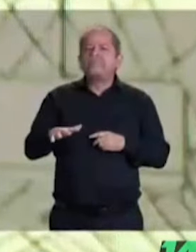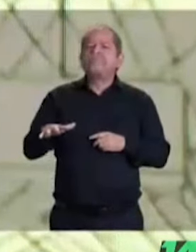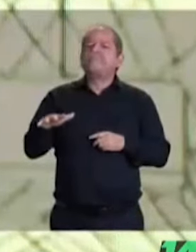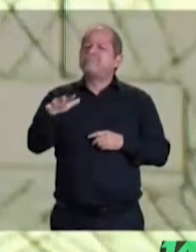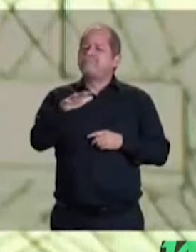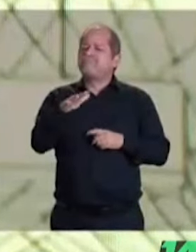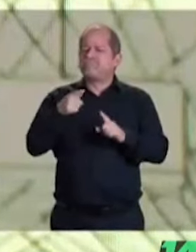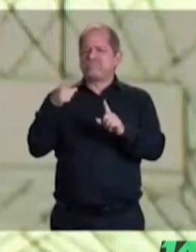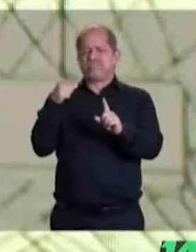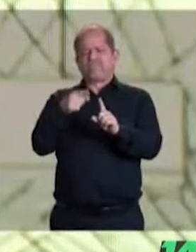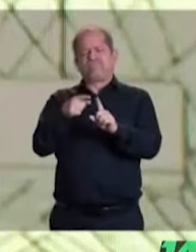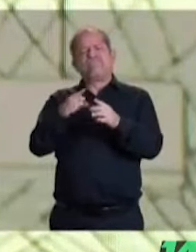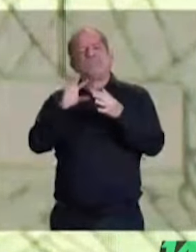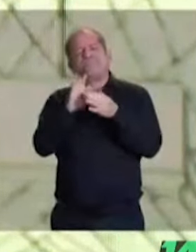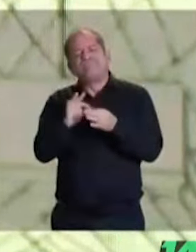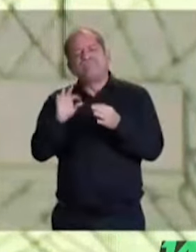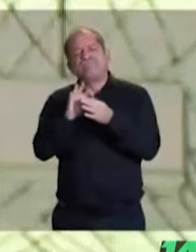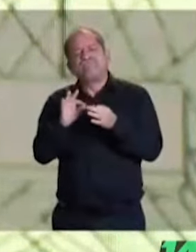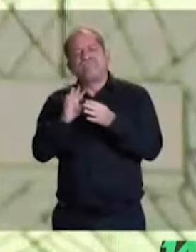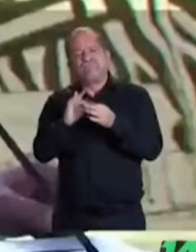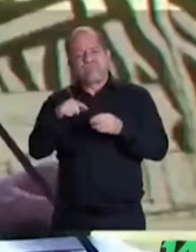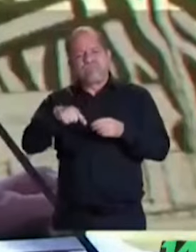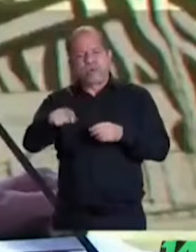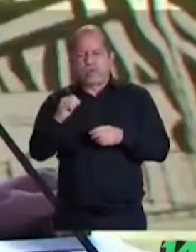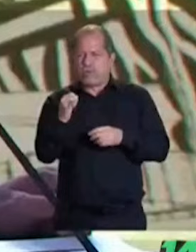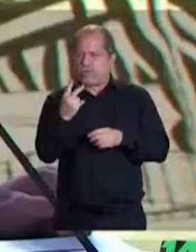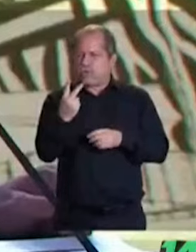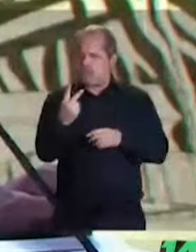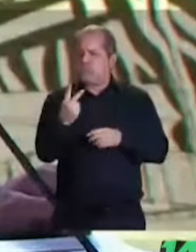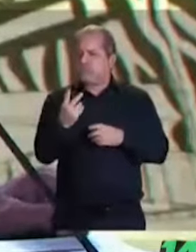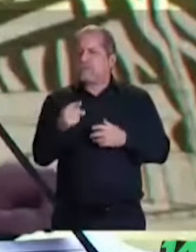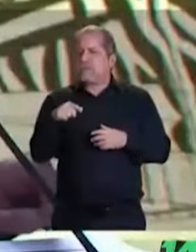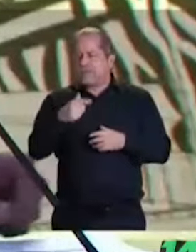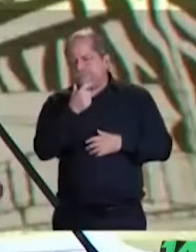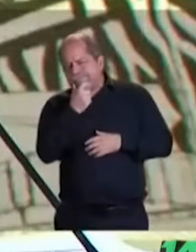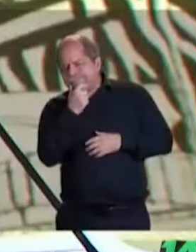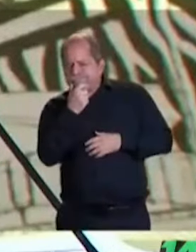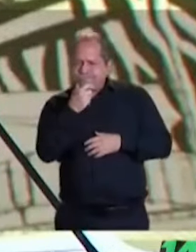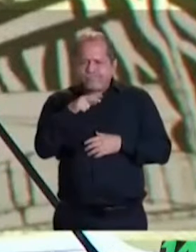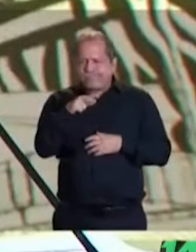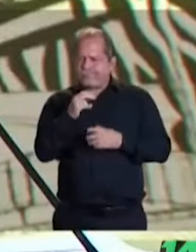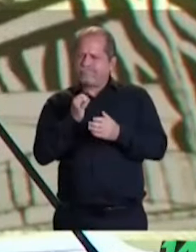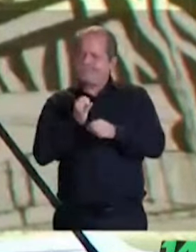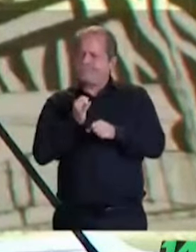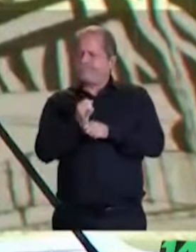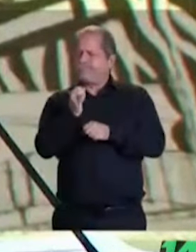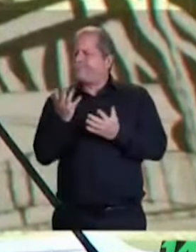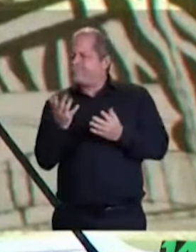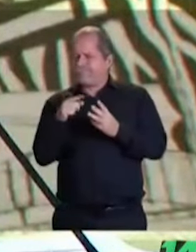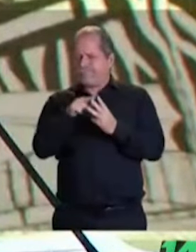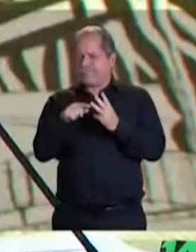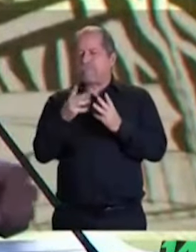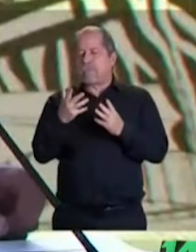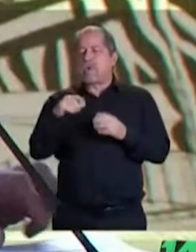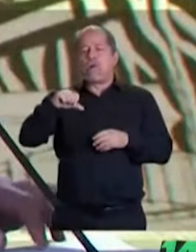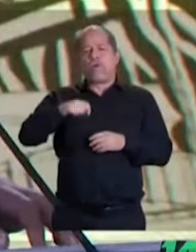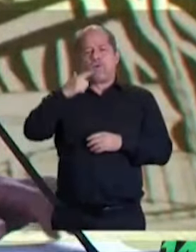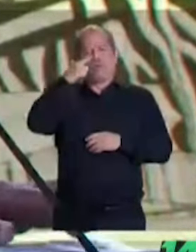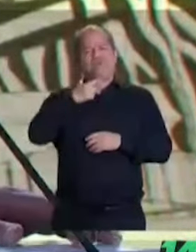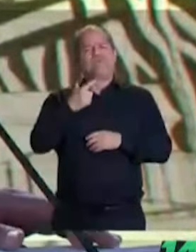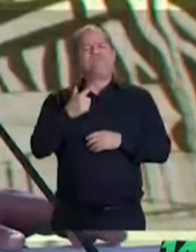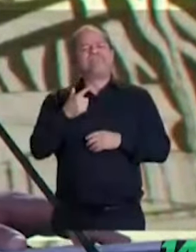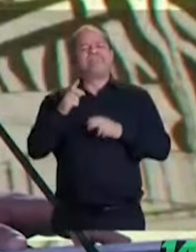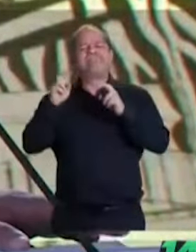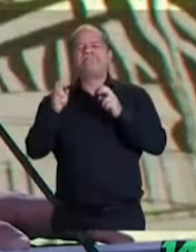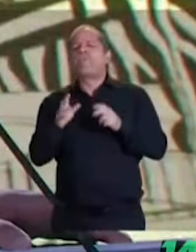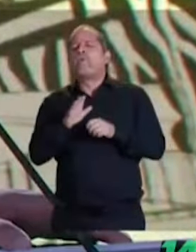su voto el próximo 2 de junio. Los temas a abordar esta noche a lo largo de este segundo debate son,